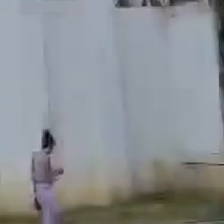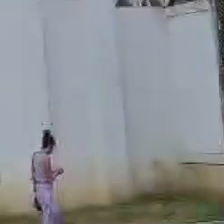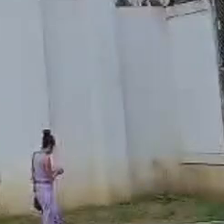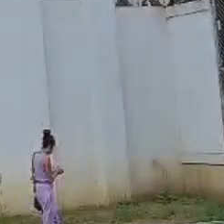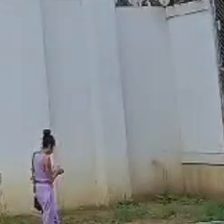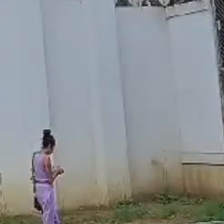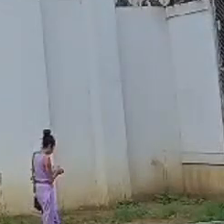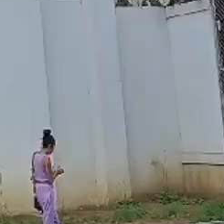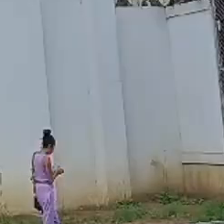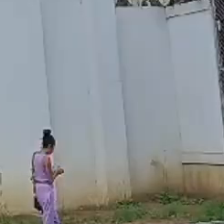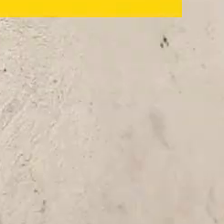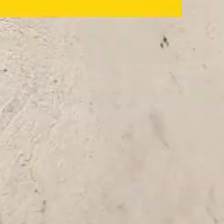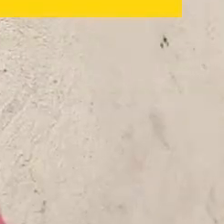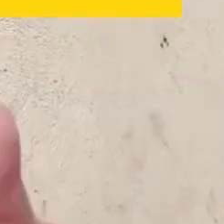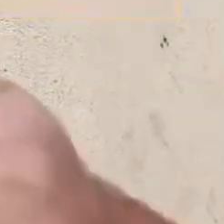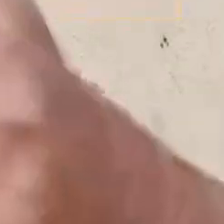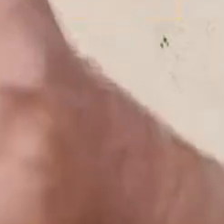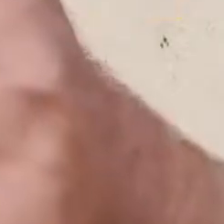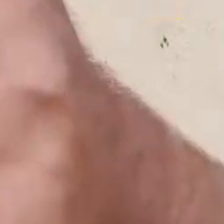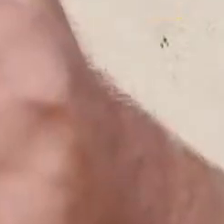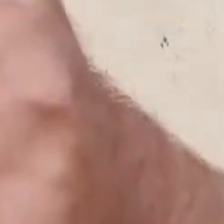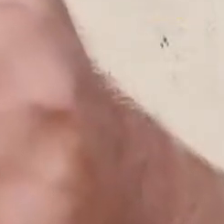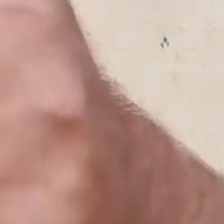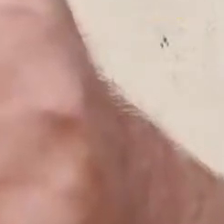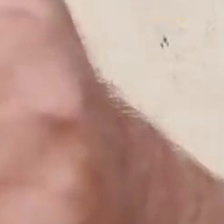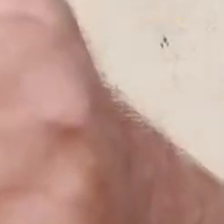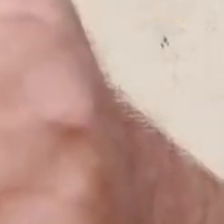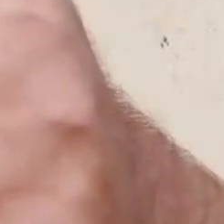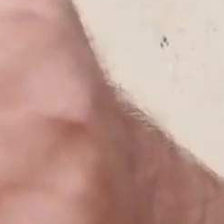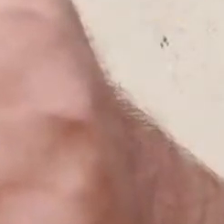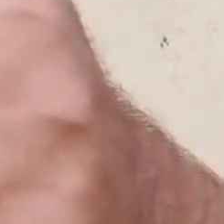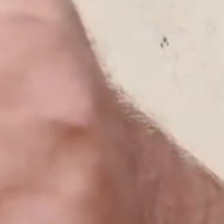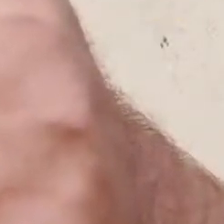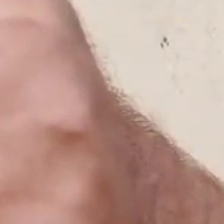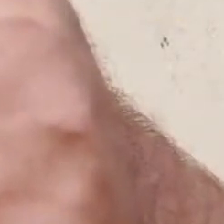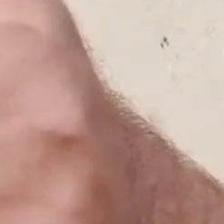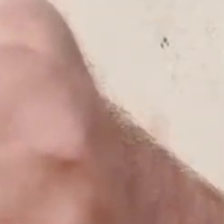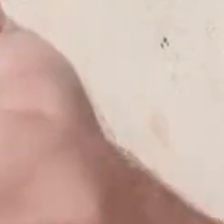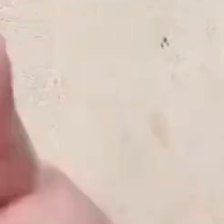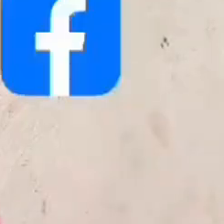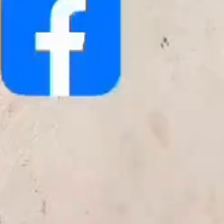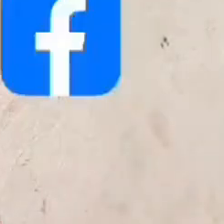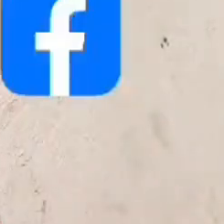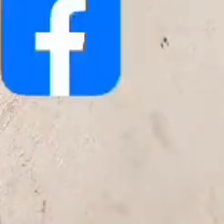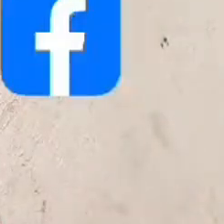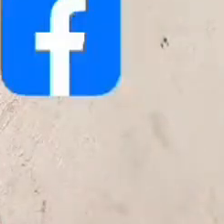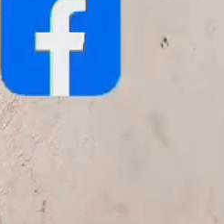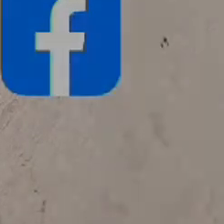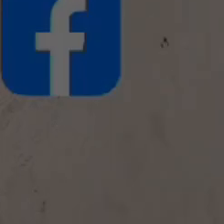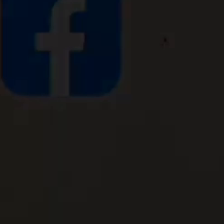Compañía Nacional de Fuerza y Luz Tienda Osos, donde la moda y la comodidad se encuentran para un hombre con estilo.